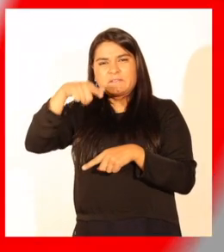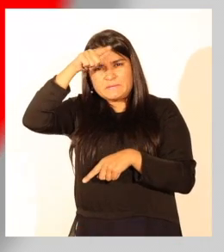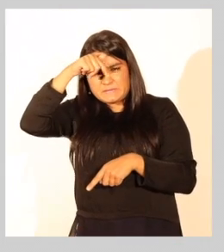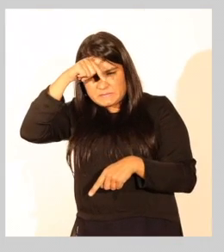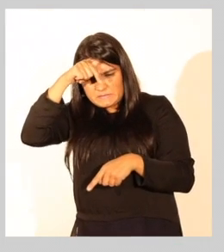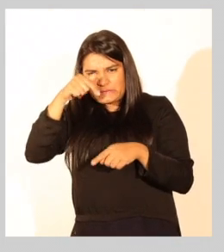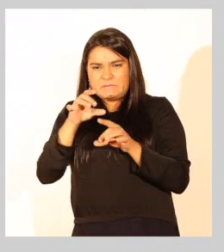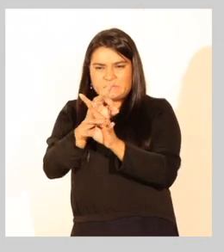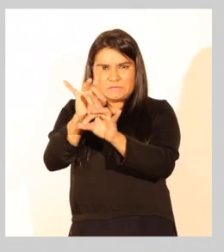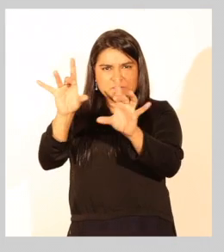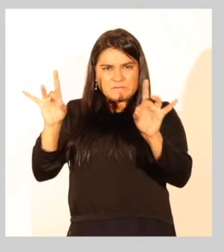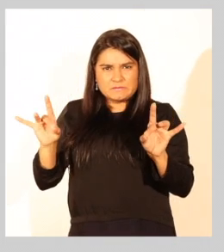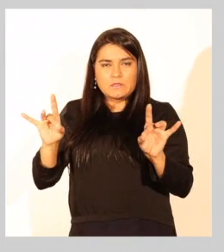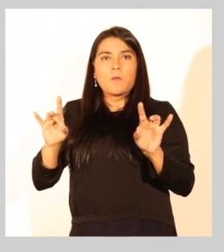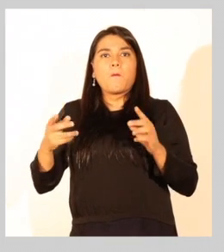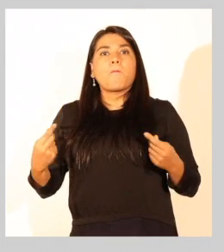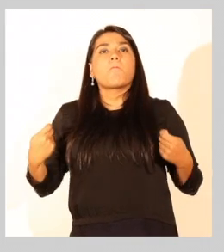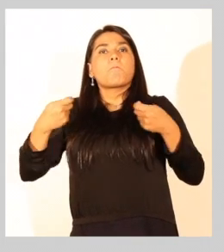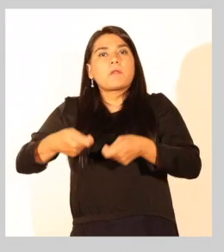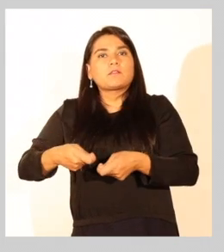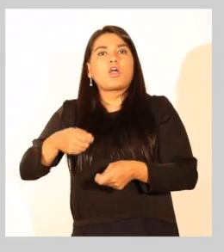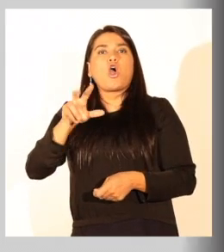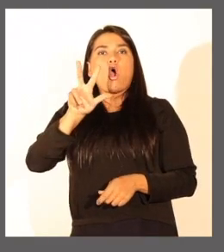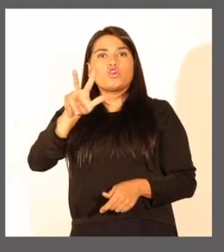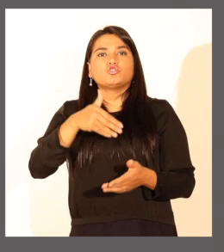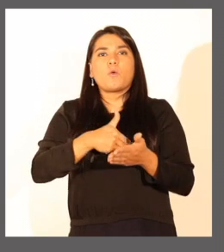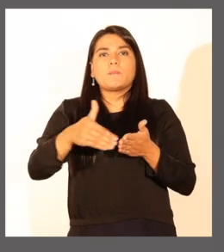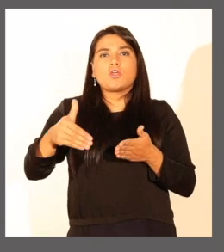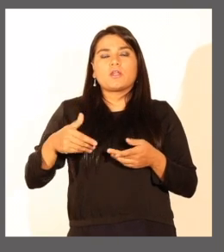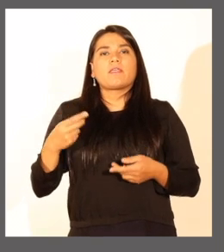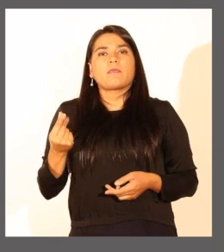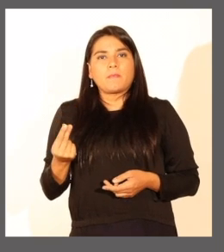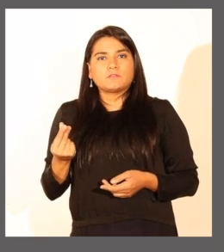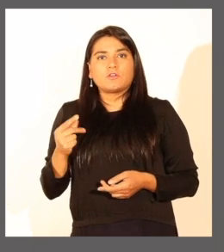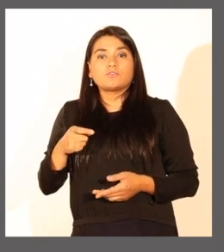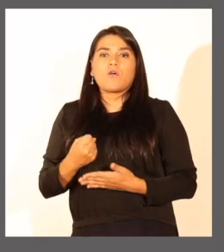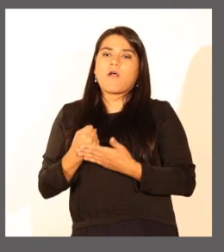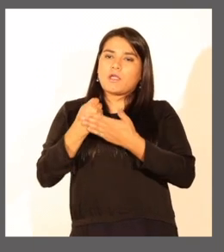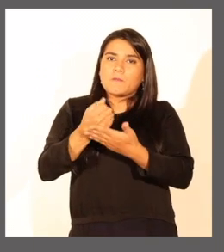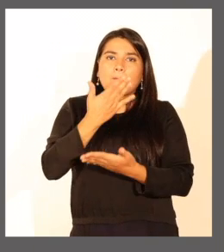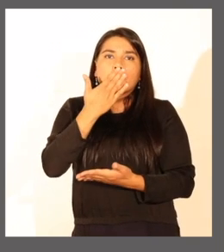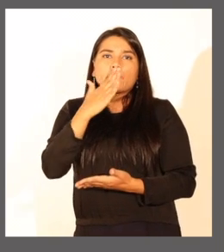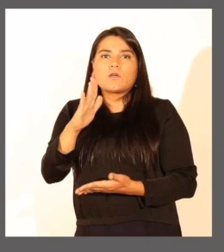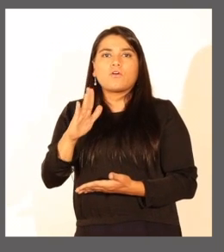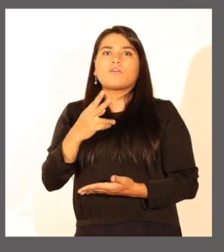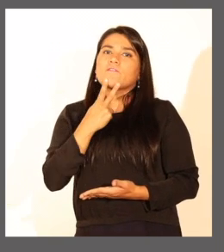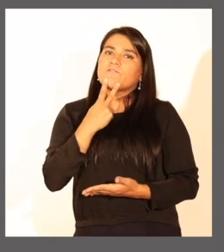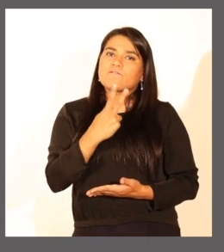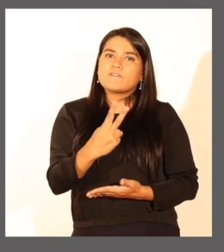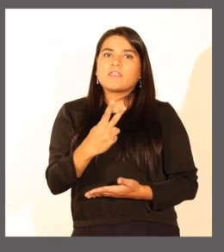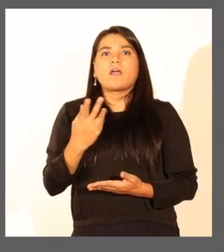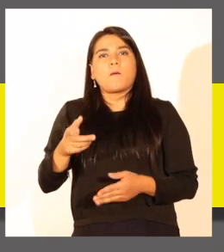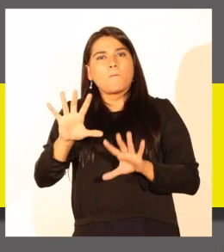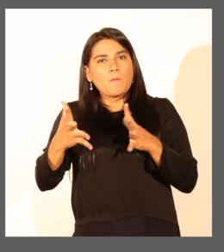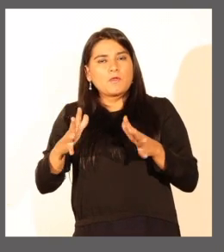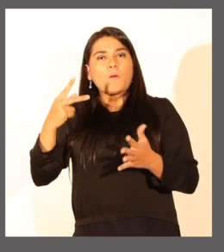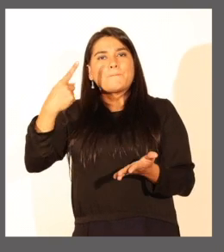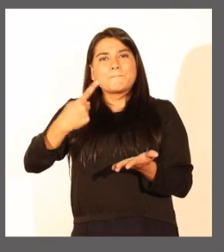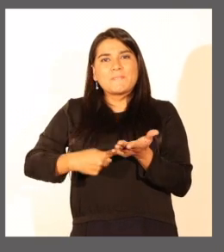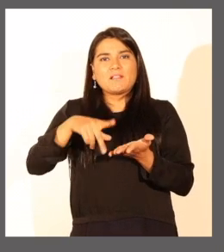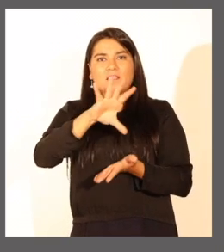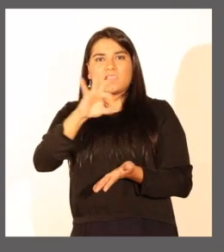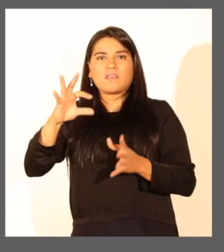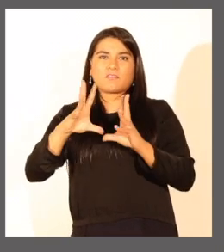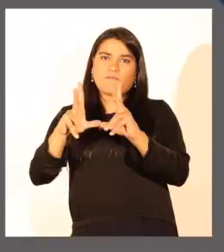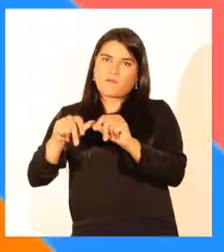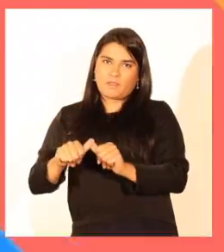raticida y plaguicidas por un monto cercano a los 8 millones de pesos, contribuyó a mejorar la calidad de vida a alrededor de